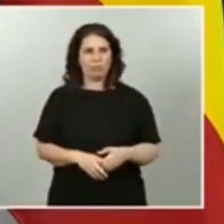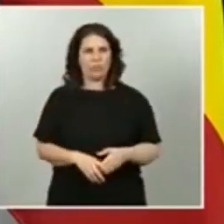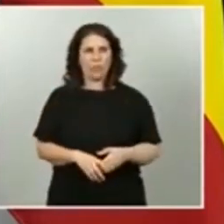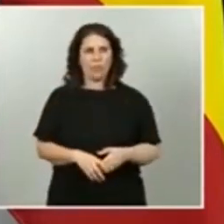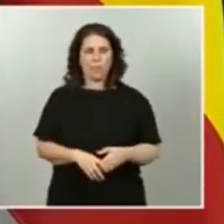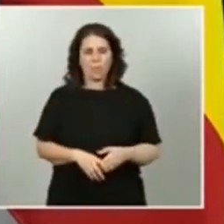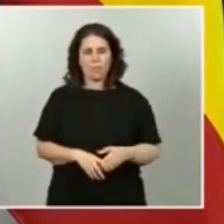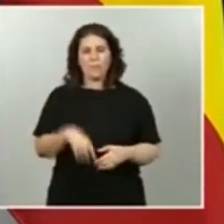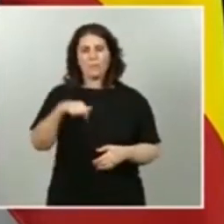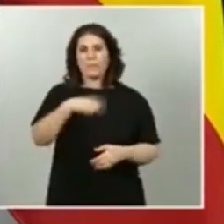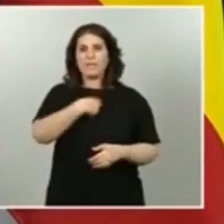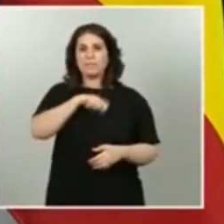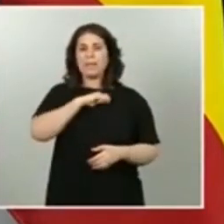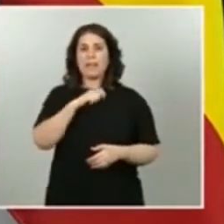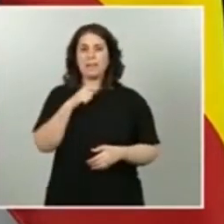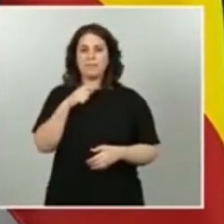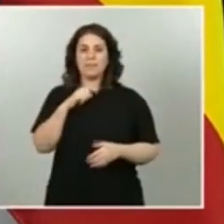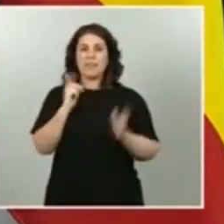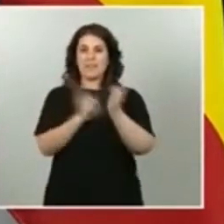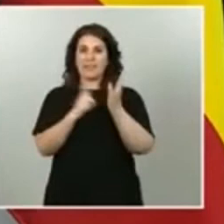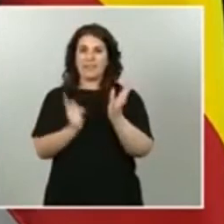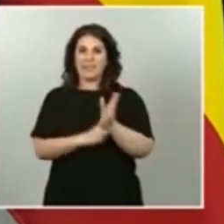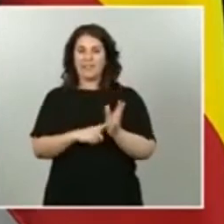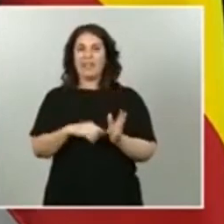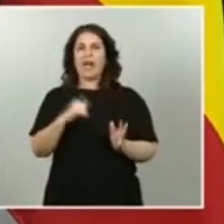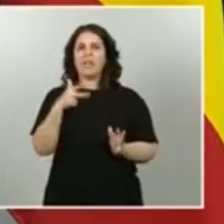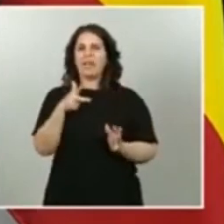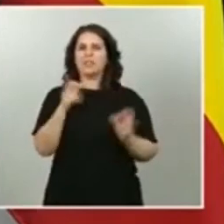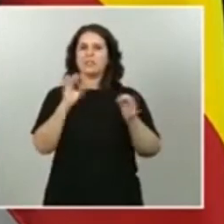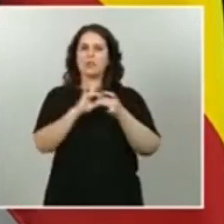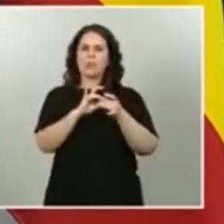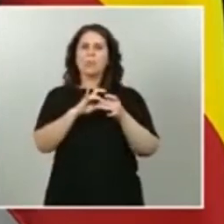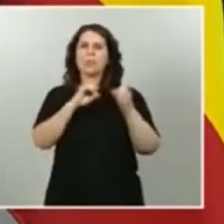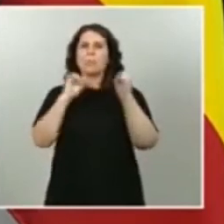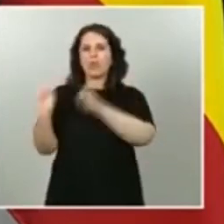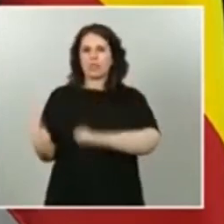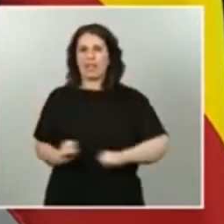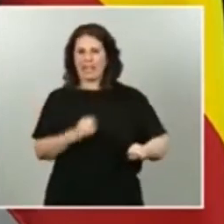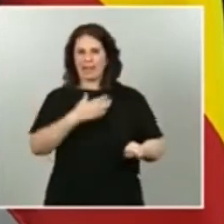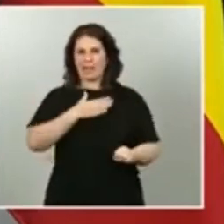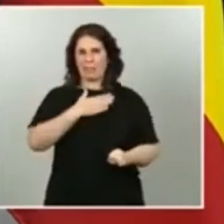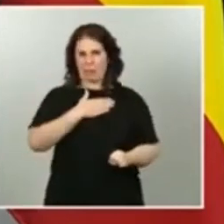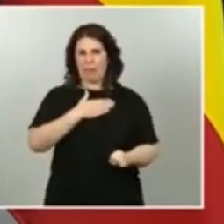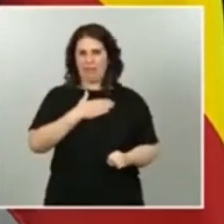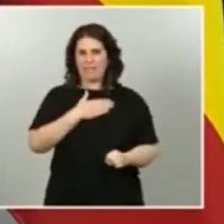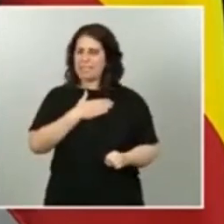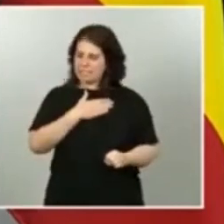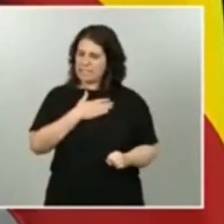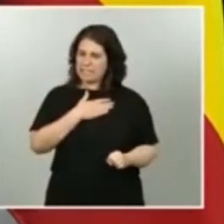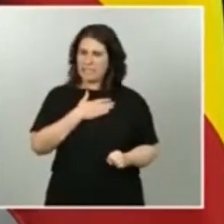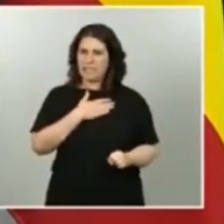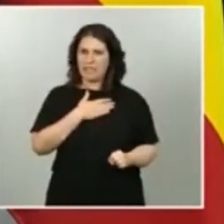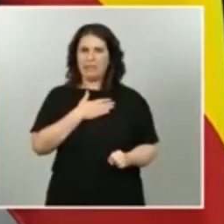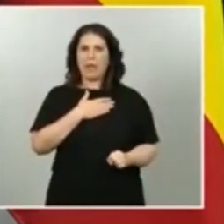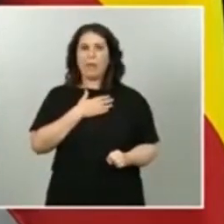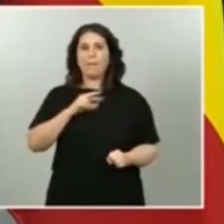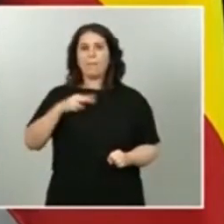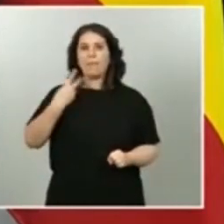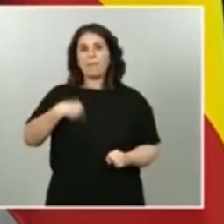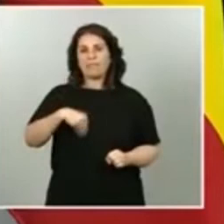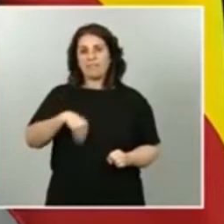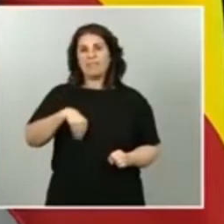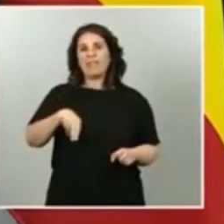instrumentos para proteger, como no podría ser de otra manera, el derecho de la propiedad, pero como vicepresidente de derechos sociales